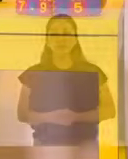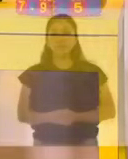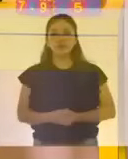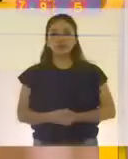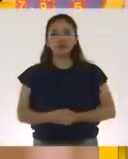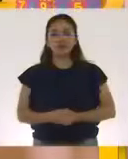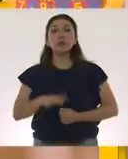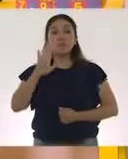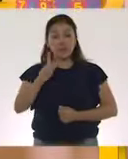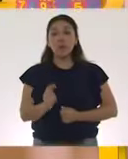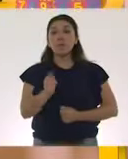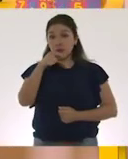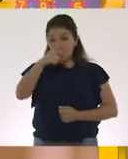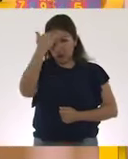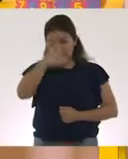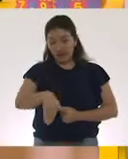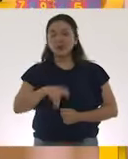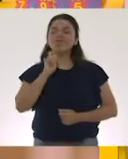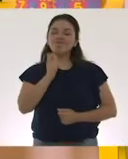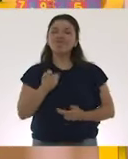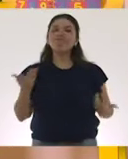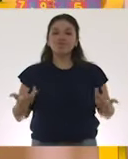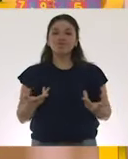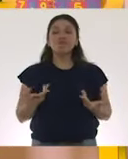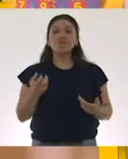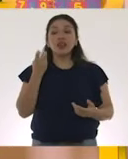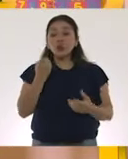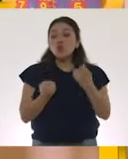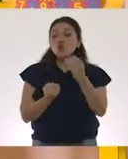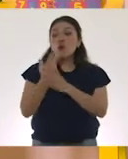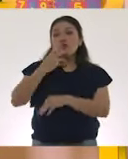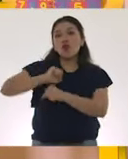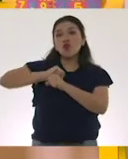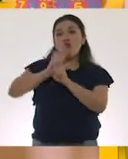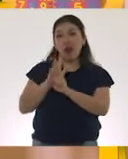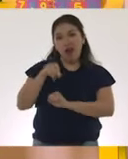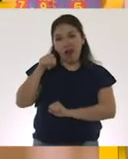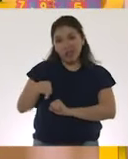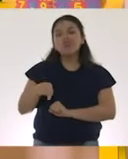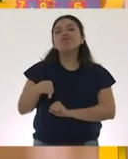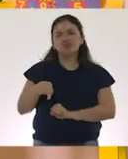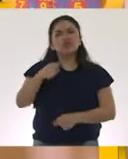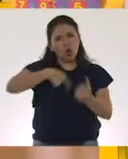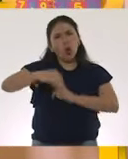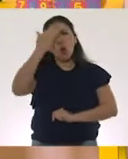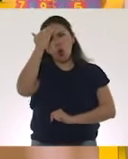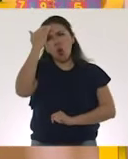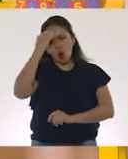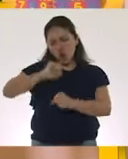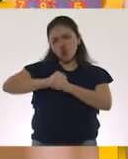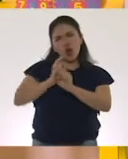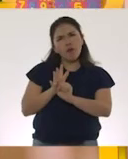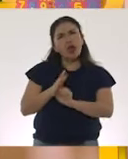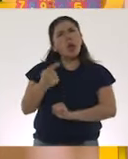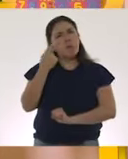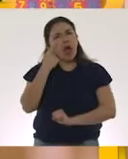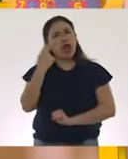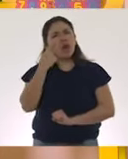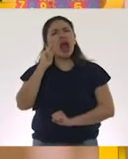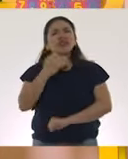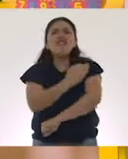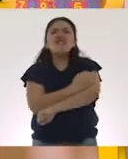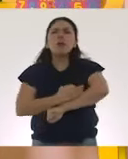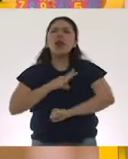Lo primero que tenemos que saber es, pues, ¿qué es este nuevo coronavirus? Si bien sabemos que los coronavirus en general son una